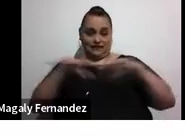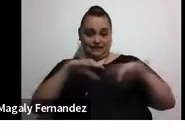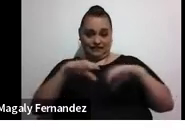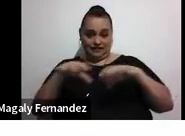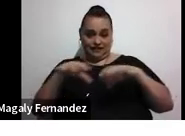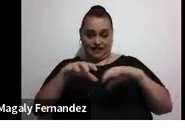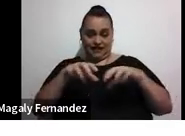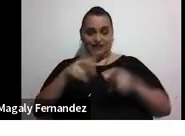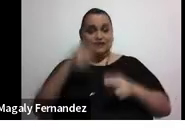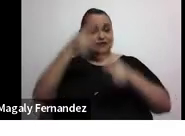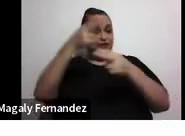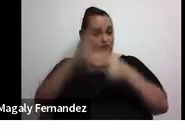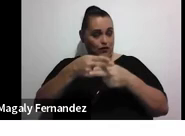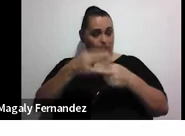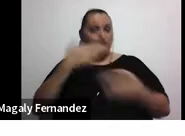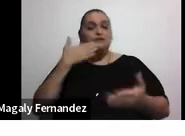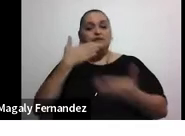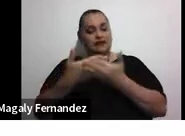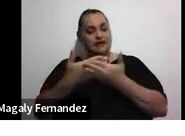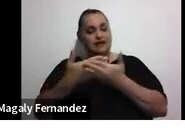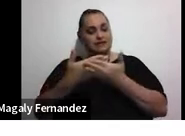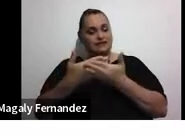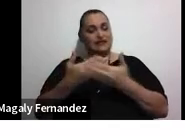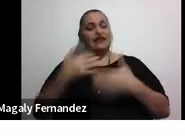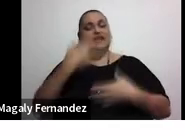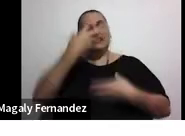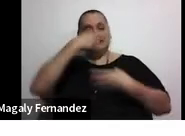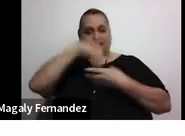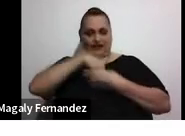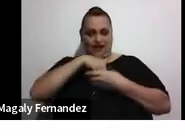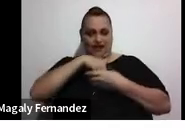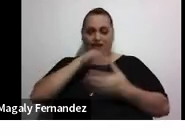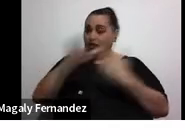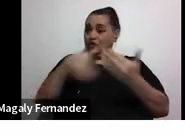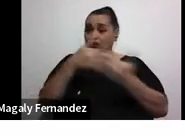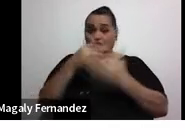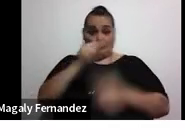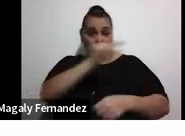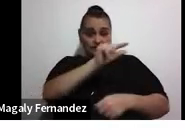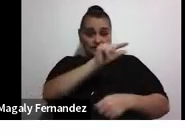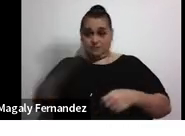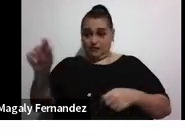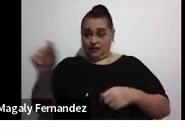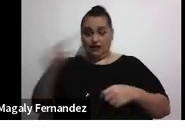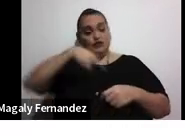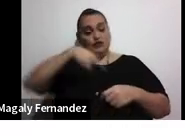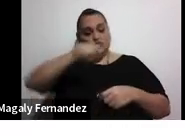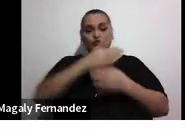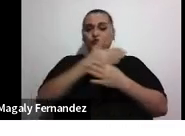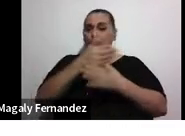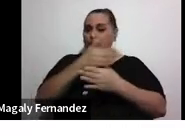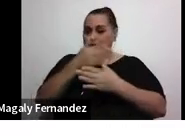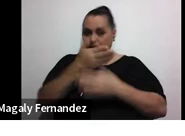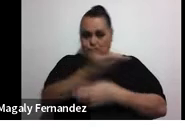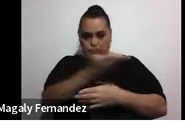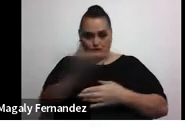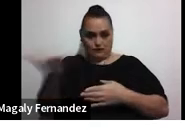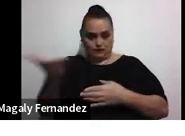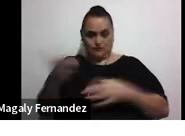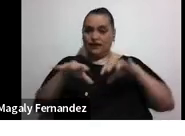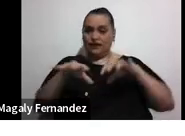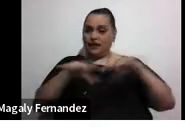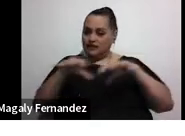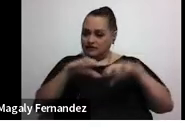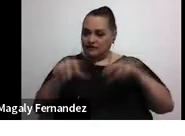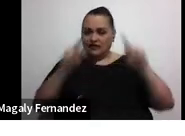hemos denominado bienestar integral. Durante toda esta semana estaremos compartiendo con ustedes actividades